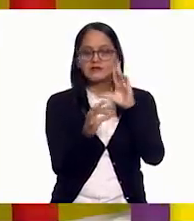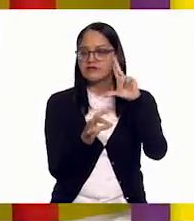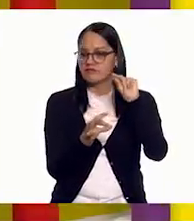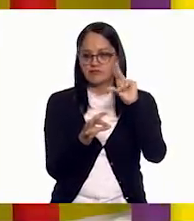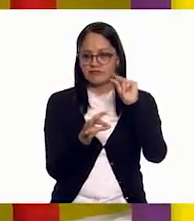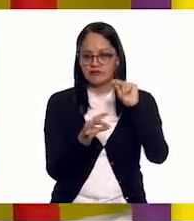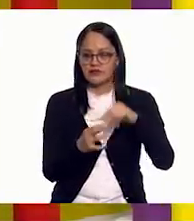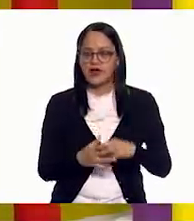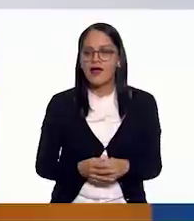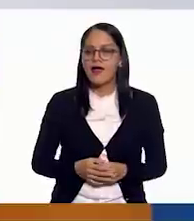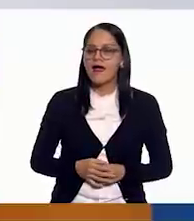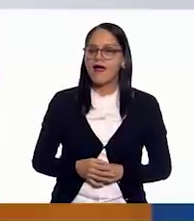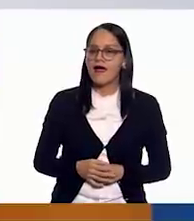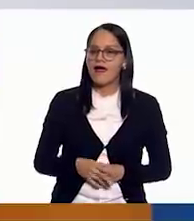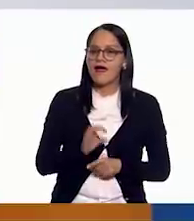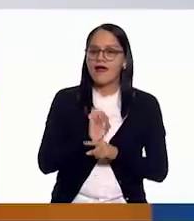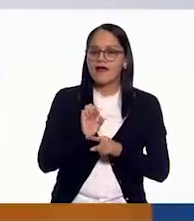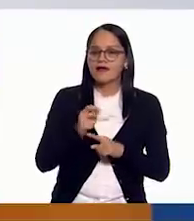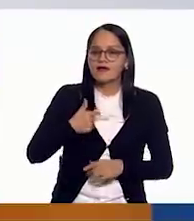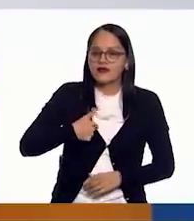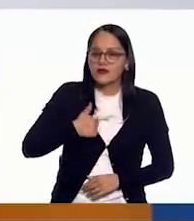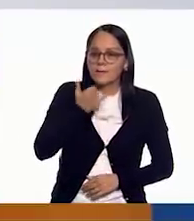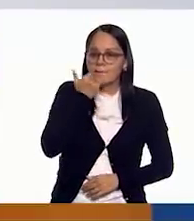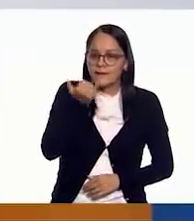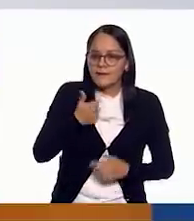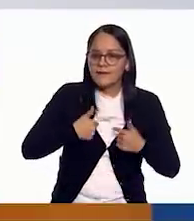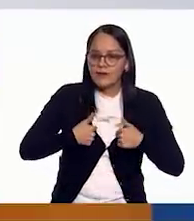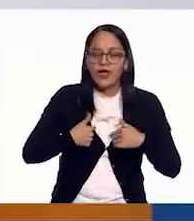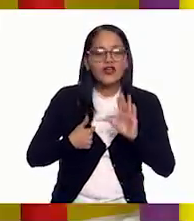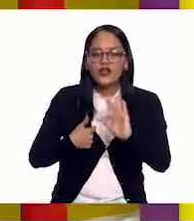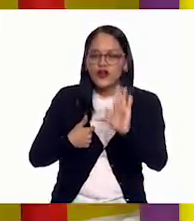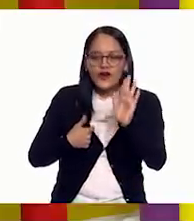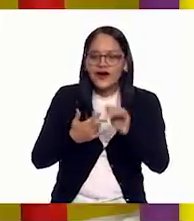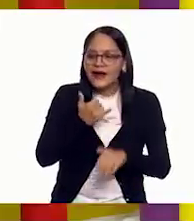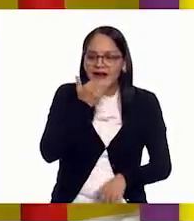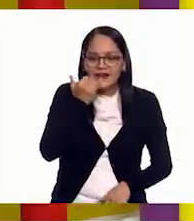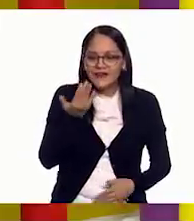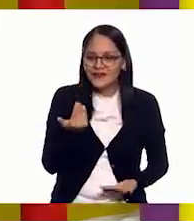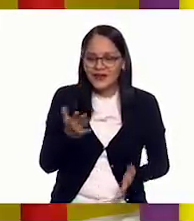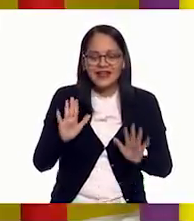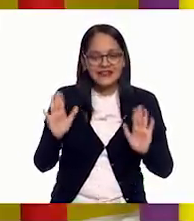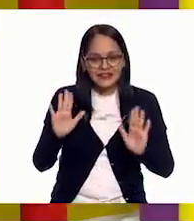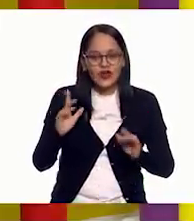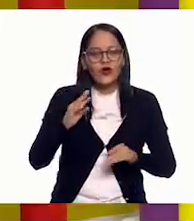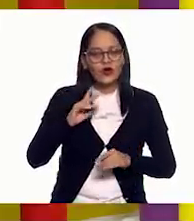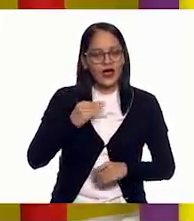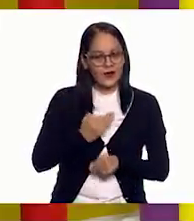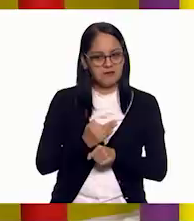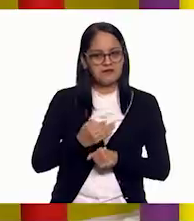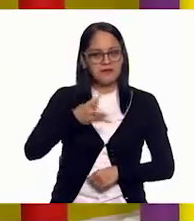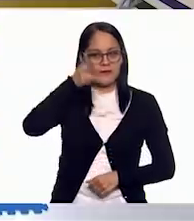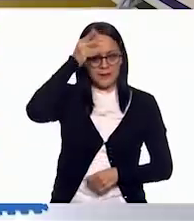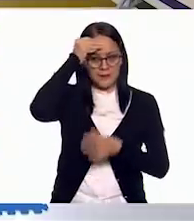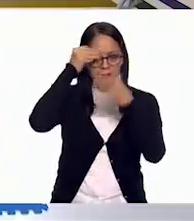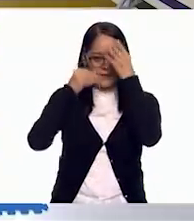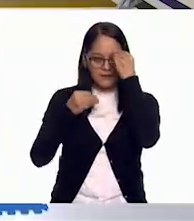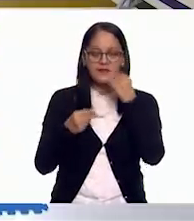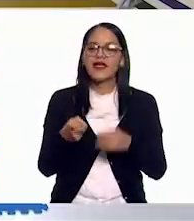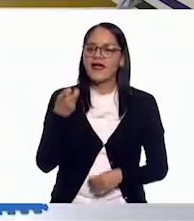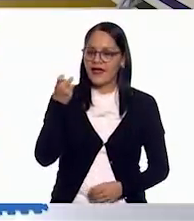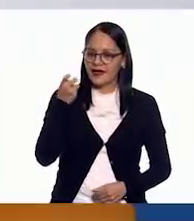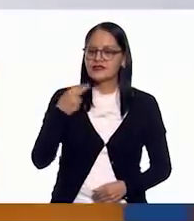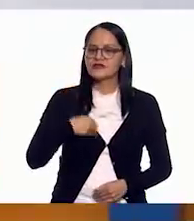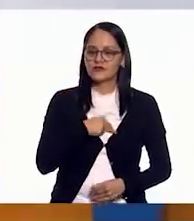Entonces yo cometí un error, No, no, Recuerden que no hay errores. Bueno, no hay error. Seguimos aprendiendo. Exactamente, es el proceso de